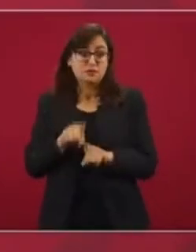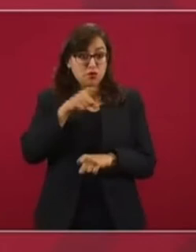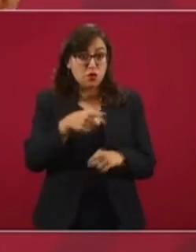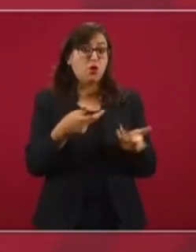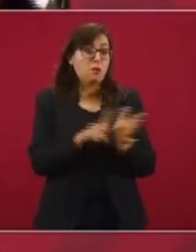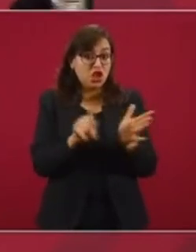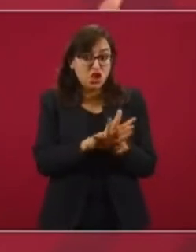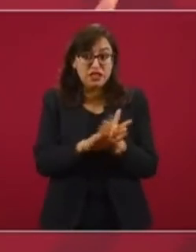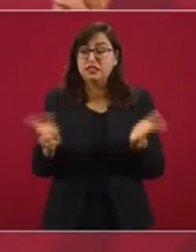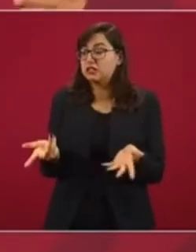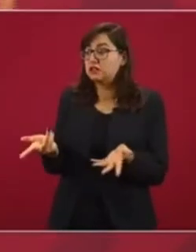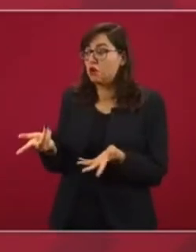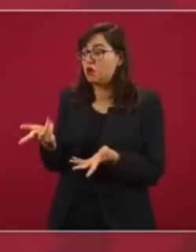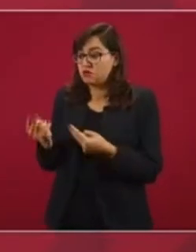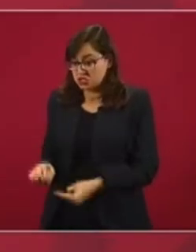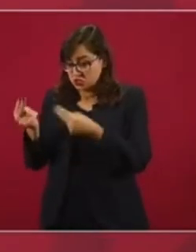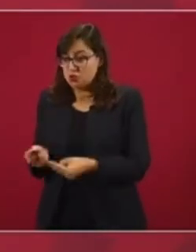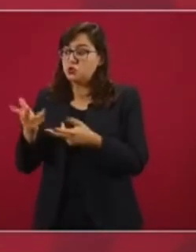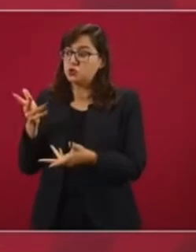negocios, políticos vendiendo medicina.